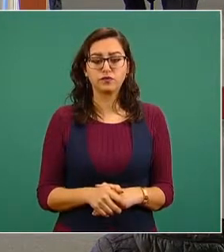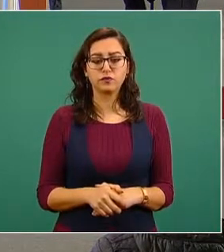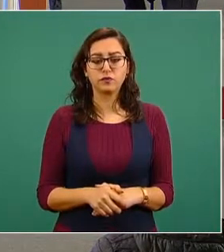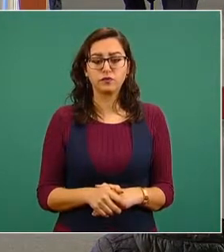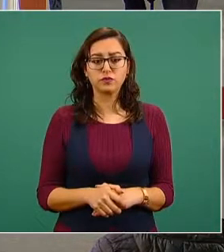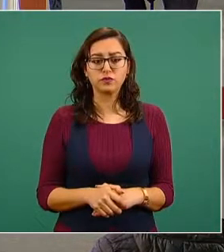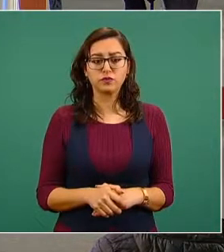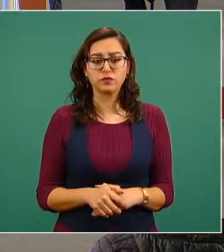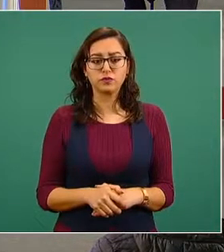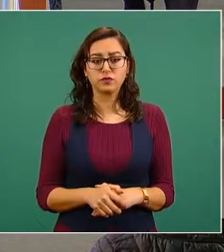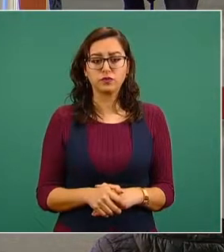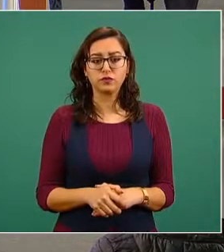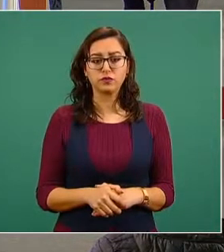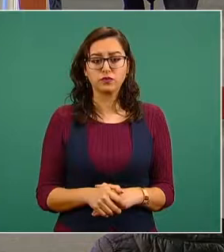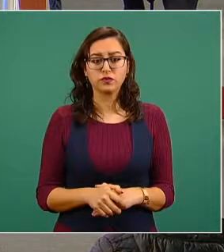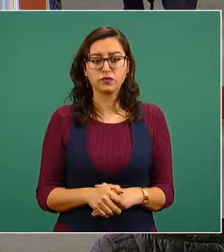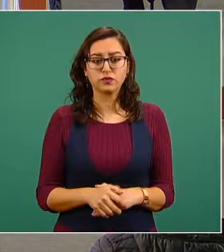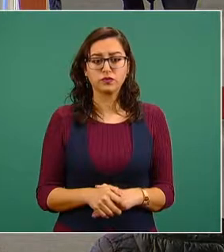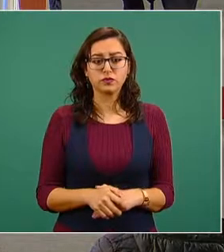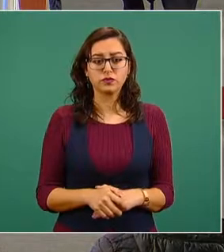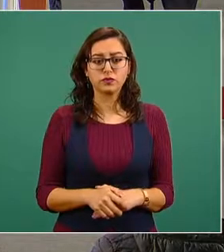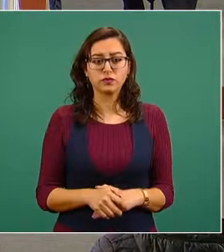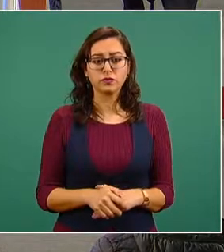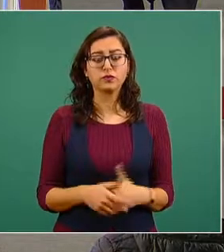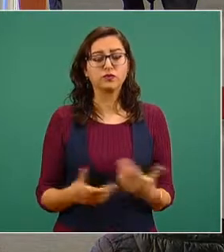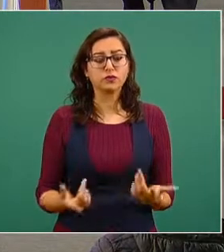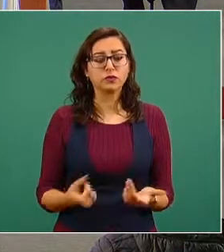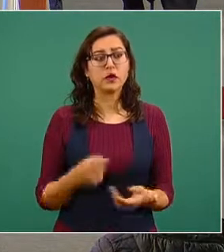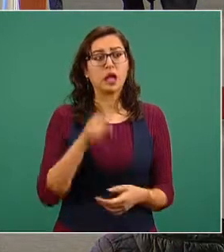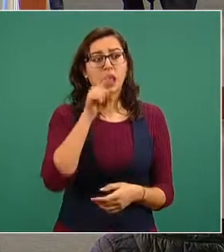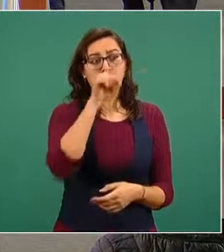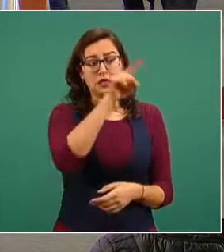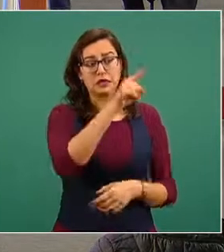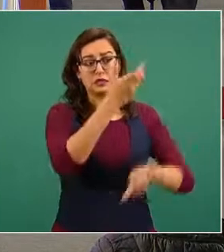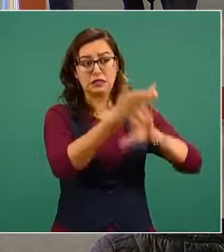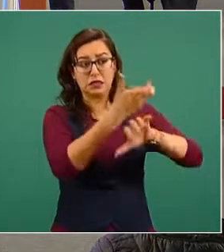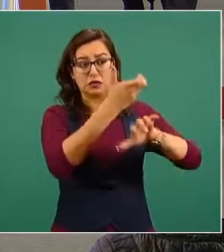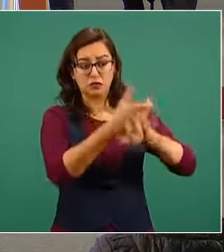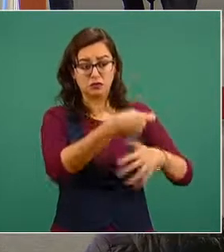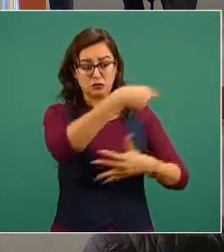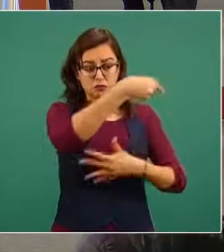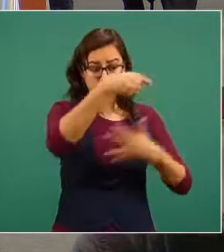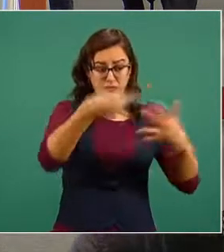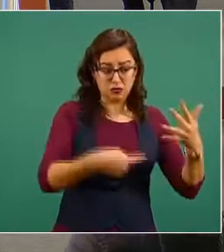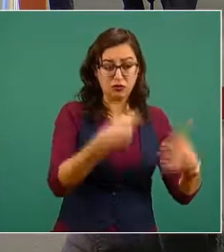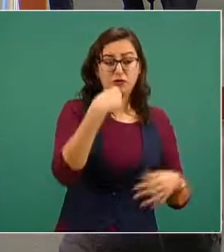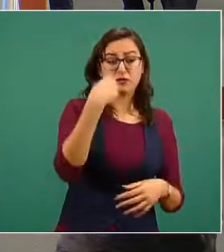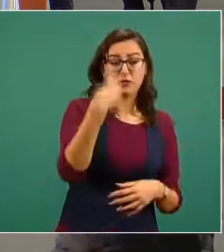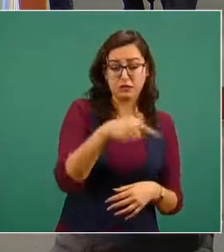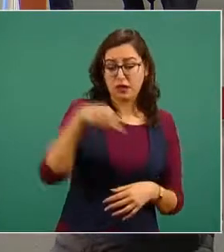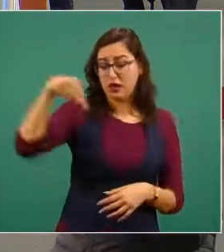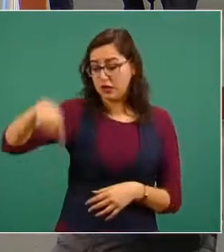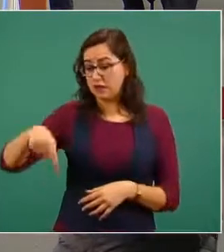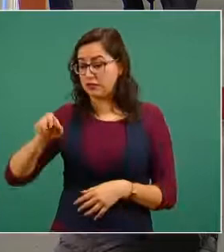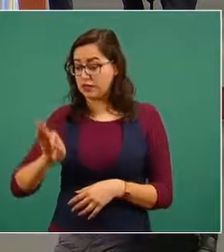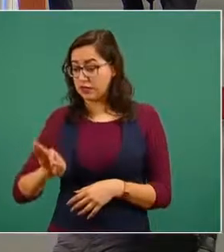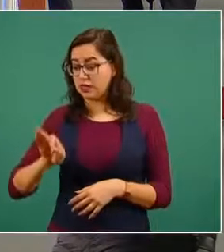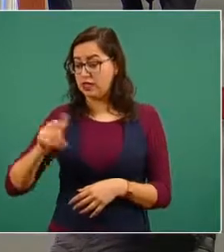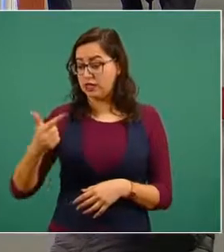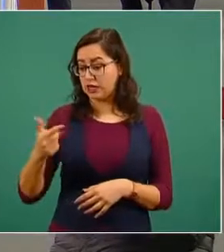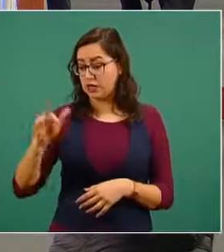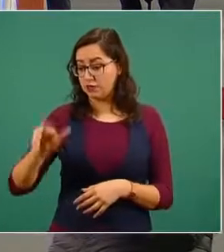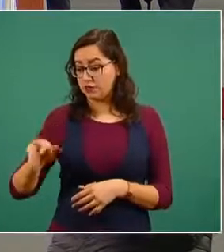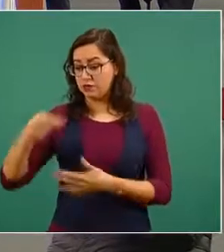las investigaciones realizadas por la Fiscalía General de la República en el caso, teniendo